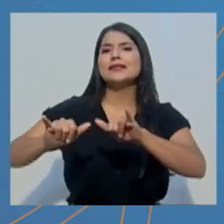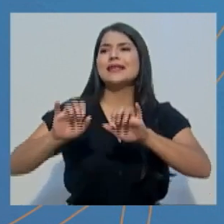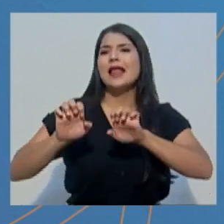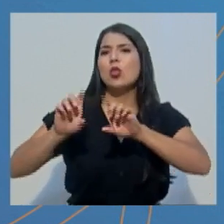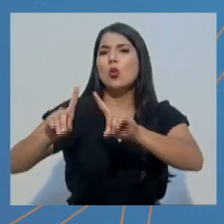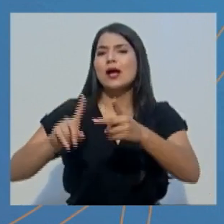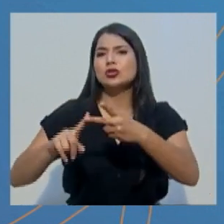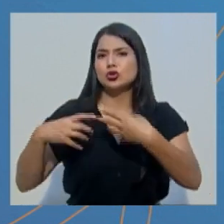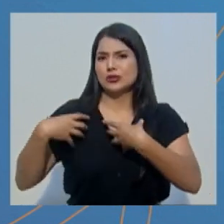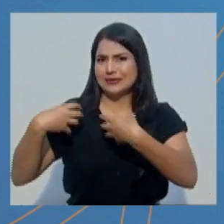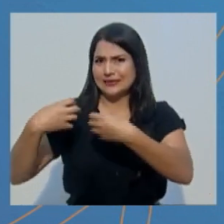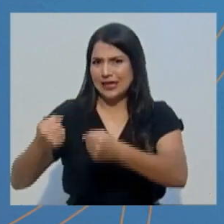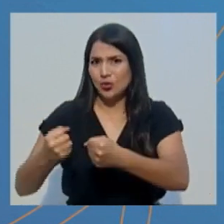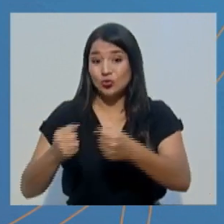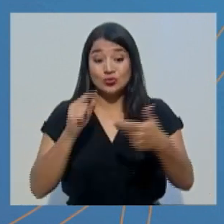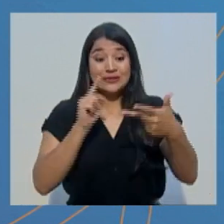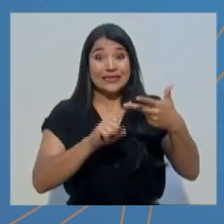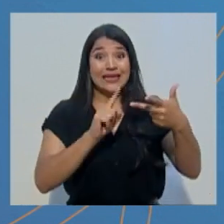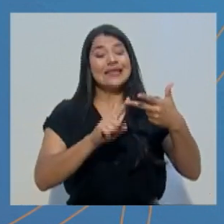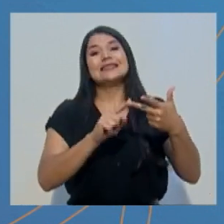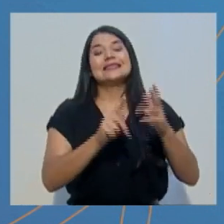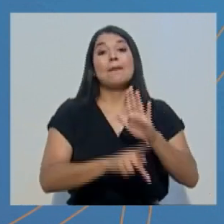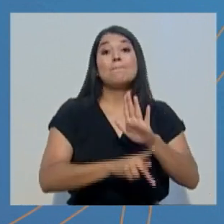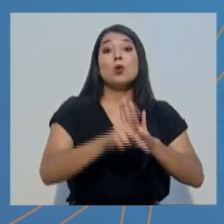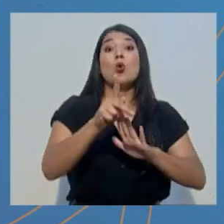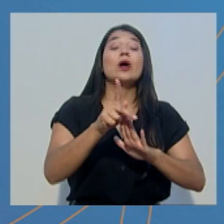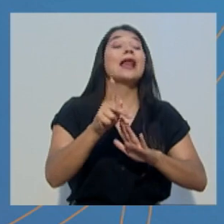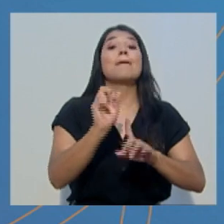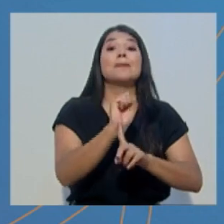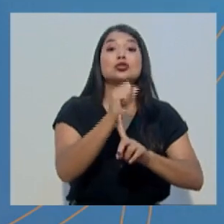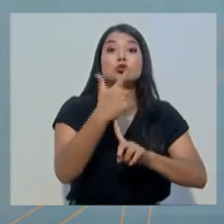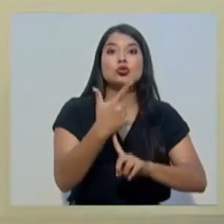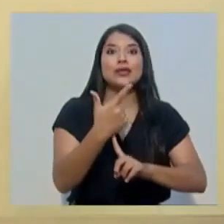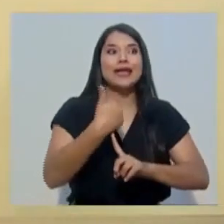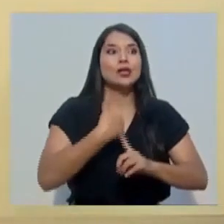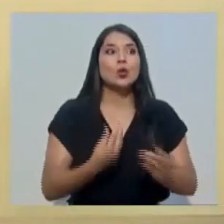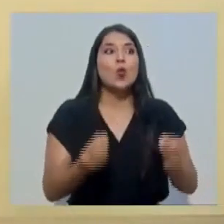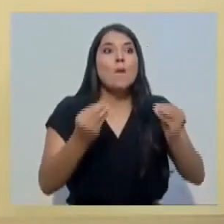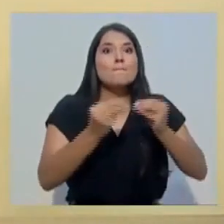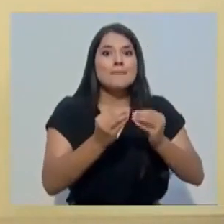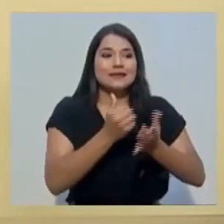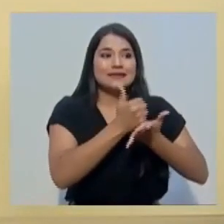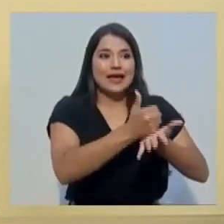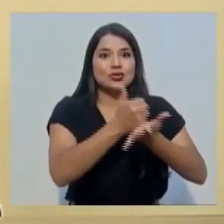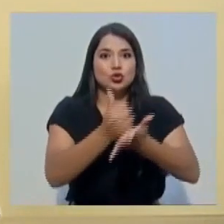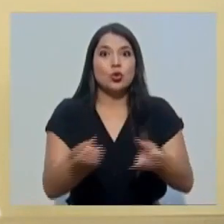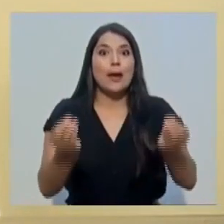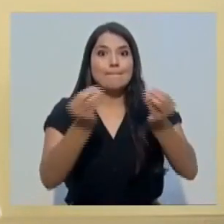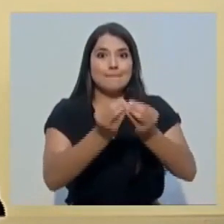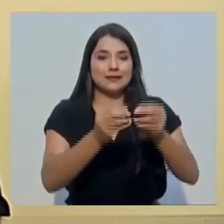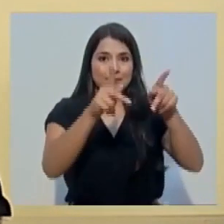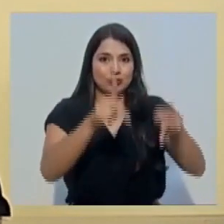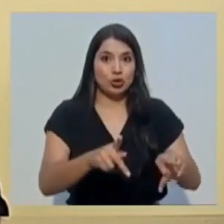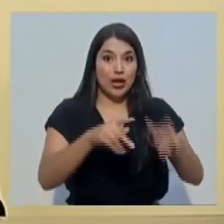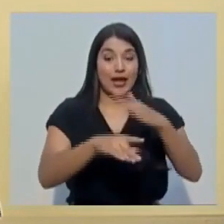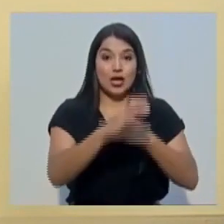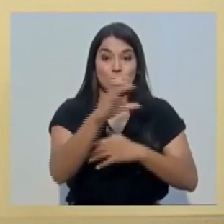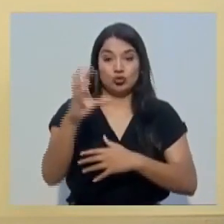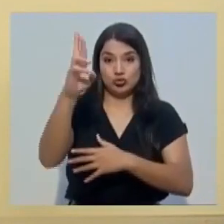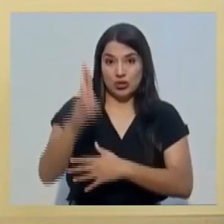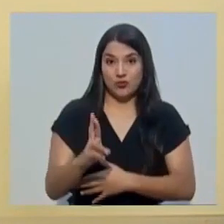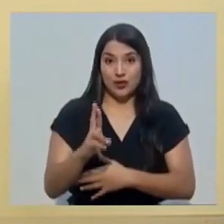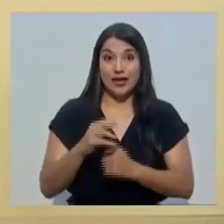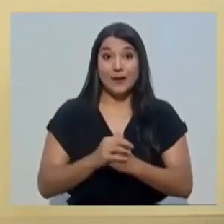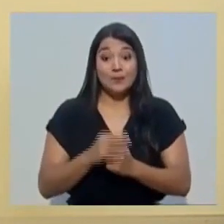y de salud, en uno de los programas sociales de mayor cobertura en nuestro país. Esto nos ha permitido, en este